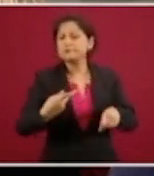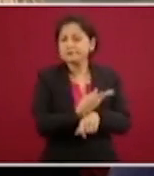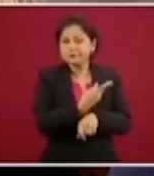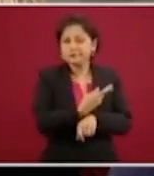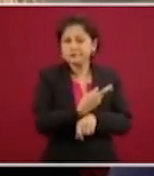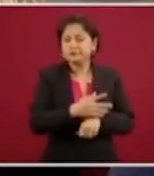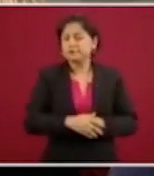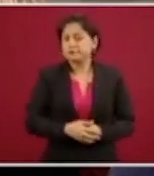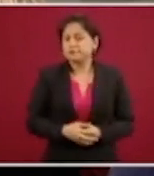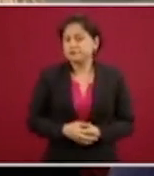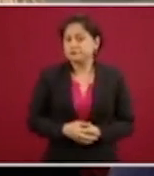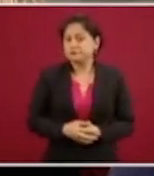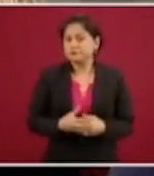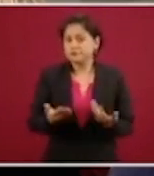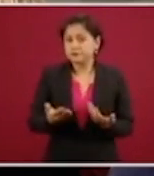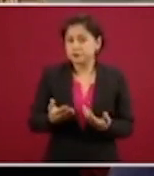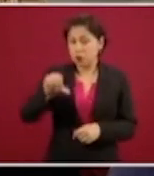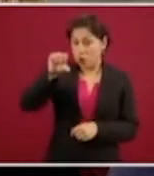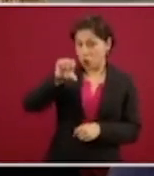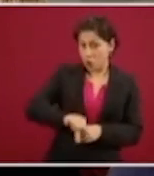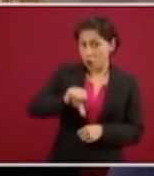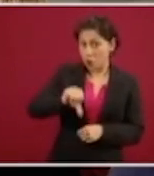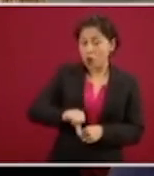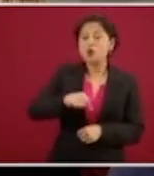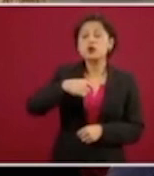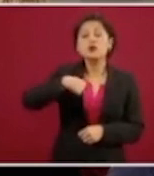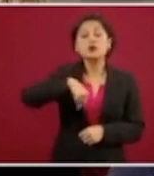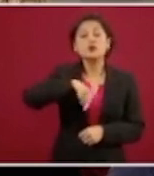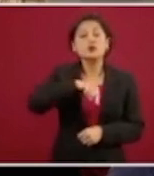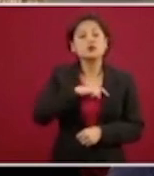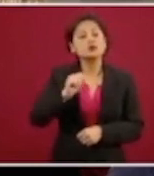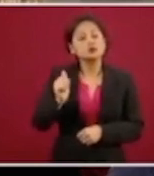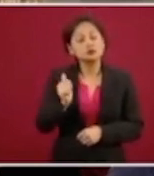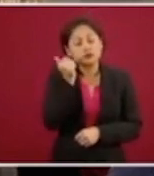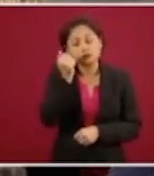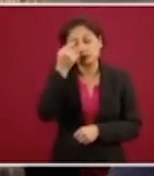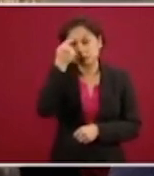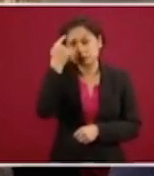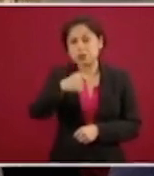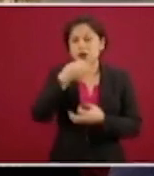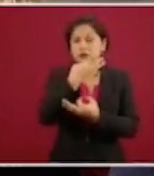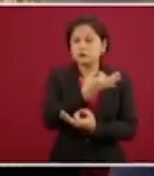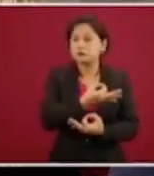También por este medio y el día de hoy queremos reiterar nuestra solidaridad